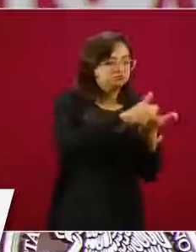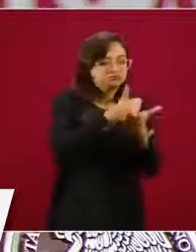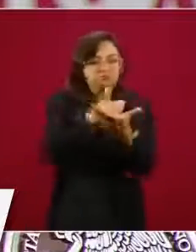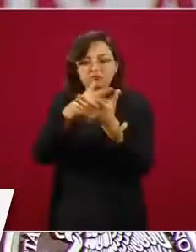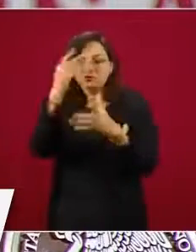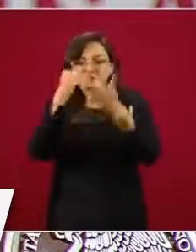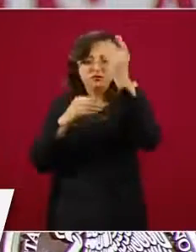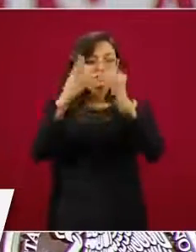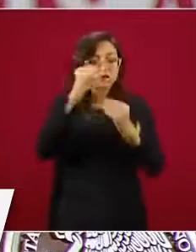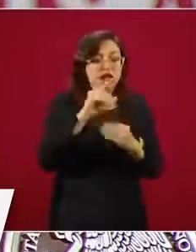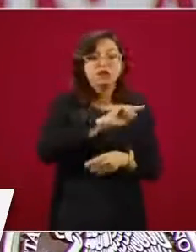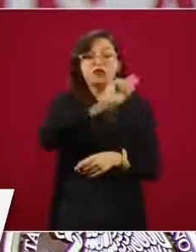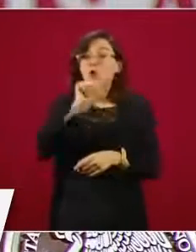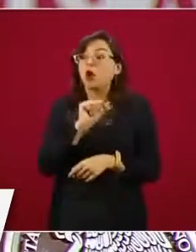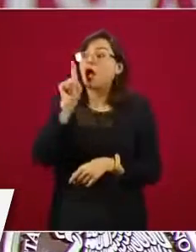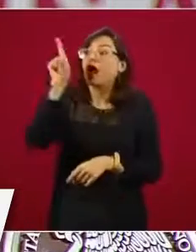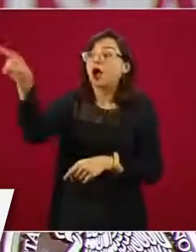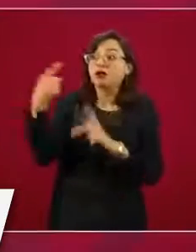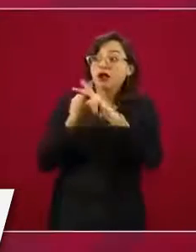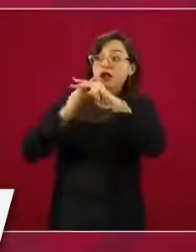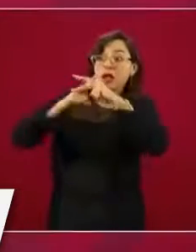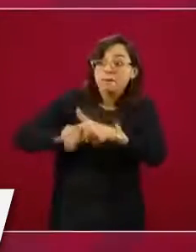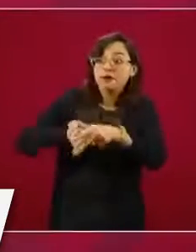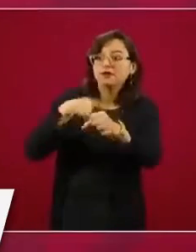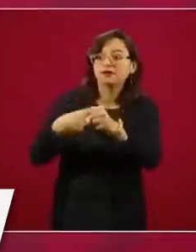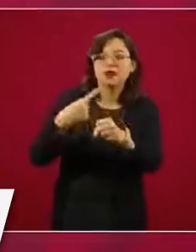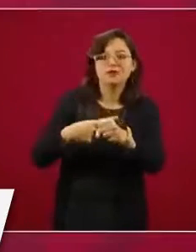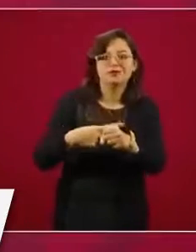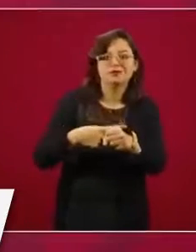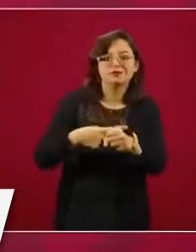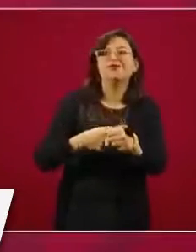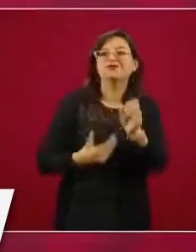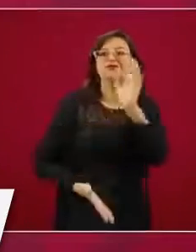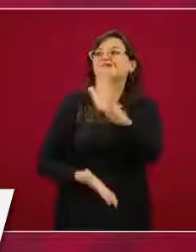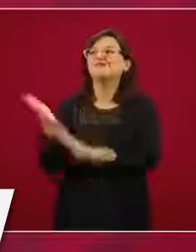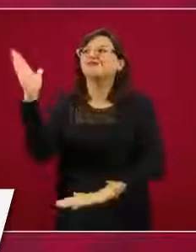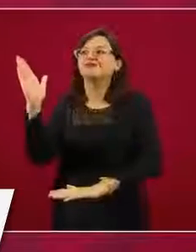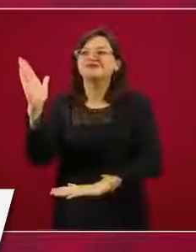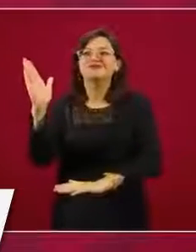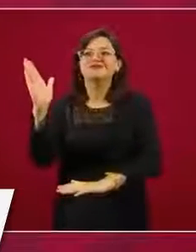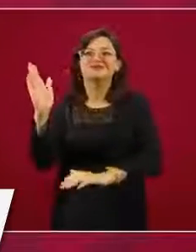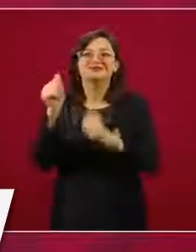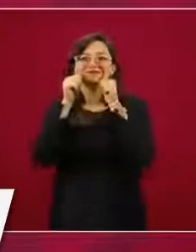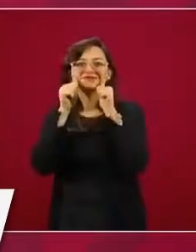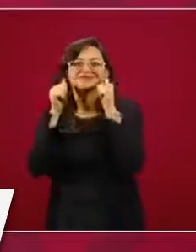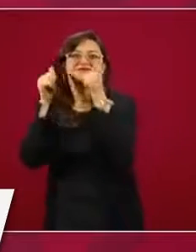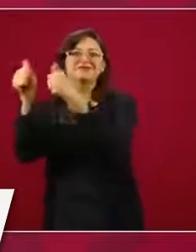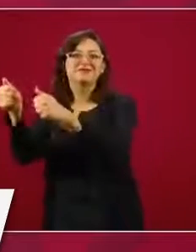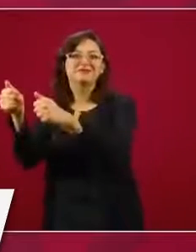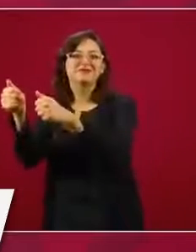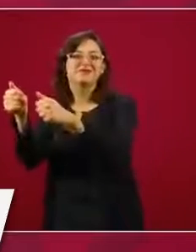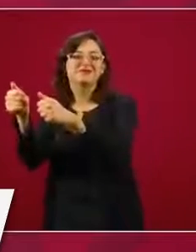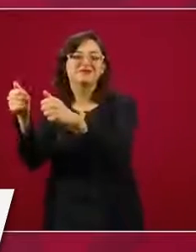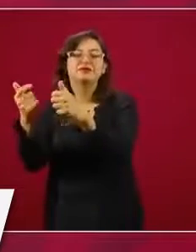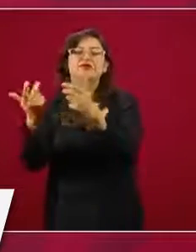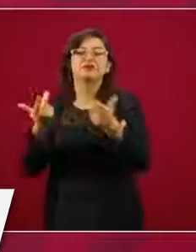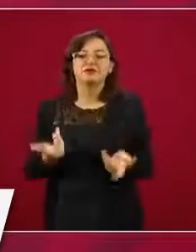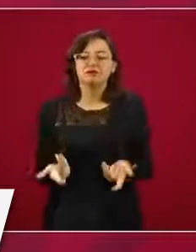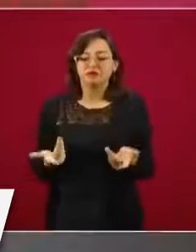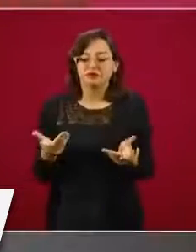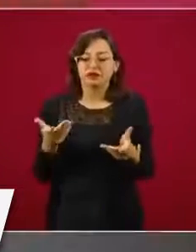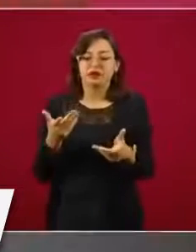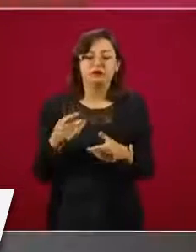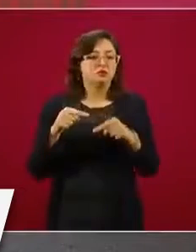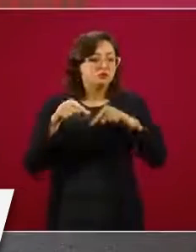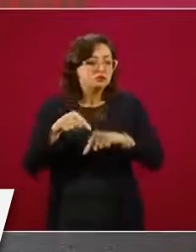regresar a sus estados. Entonces, se está concentrando el apoyo donde